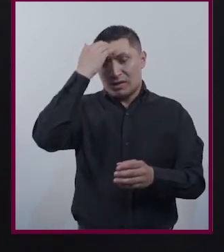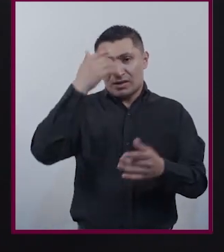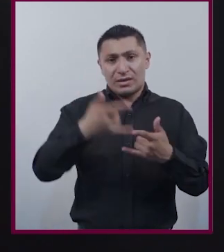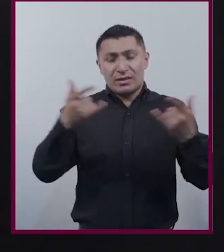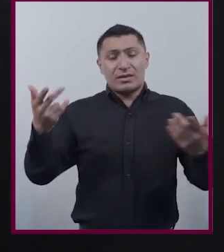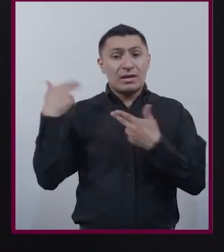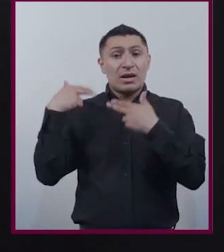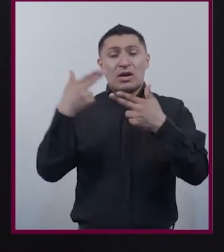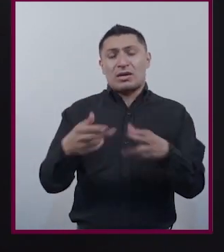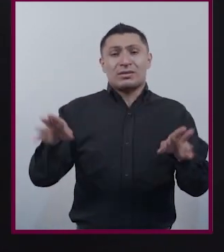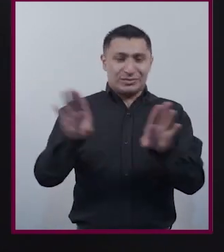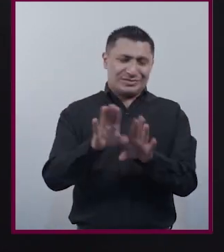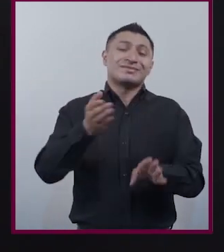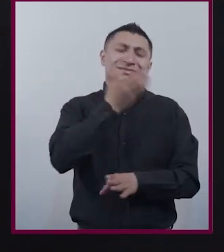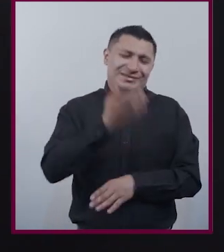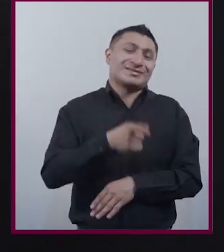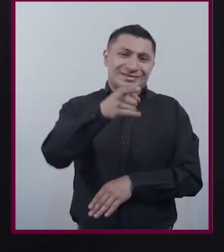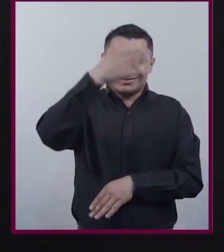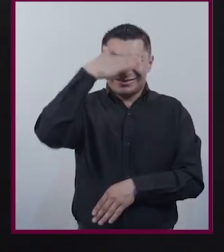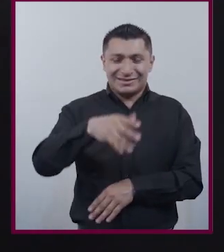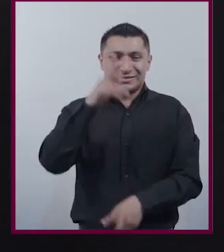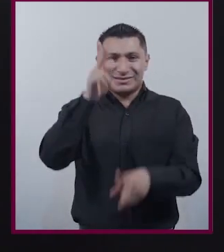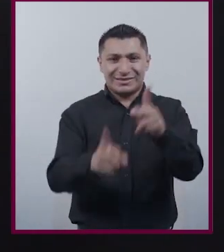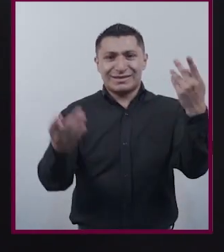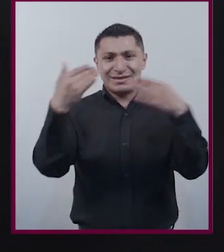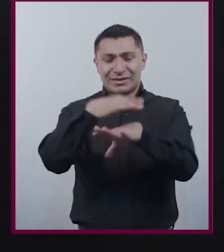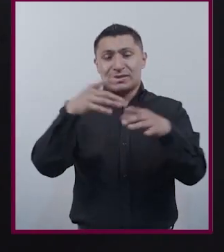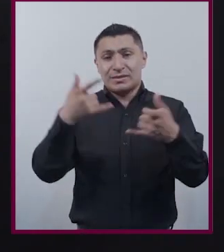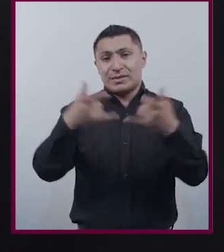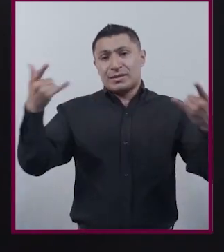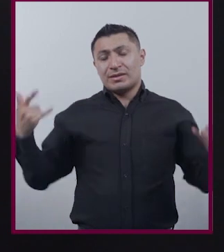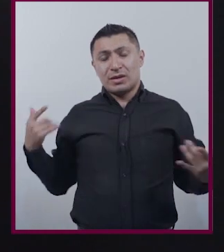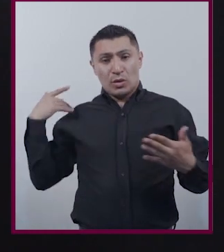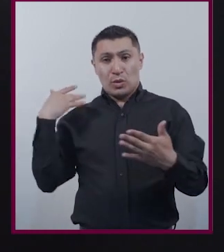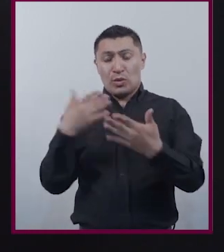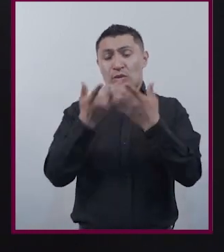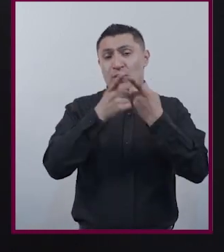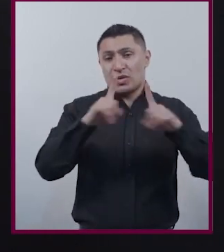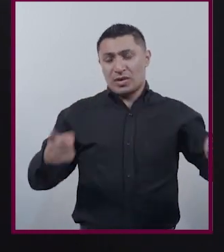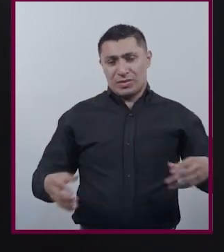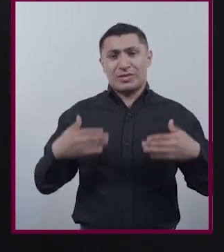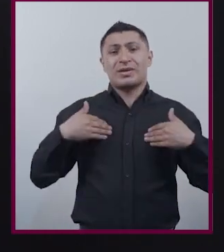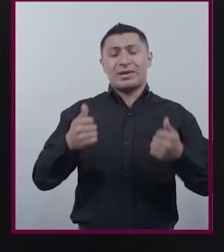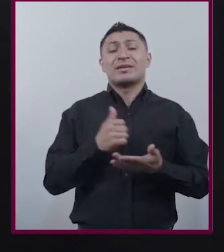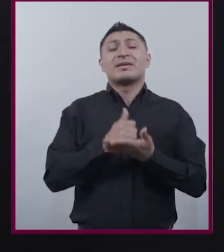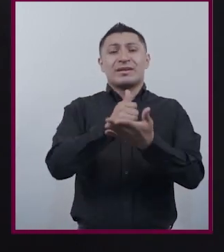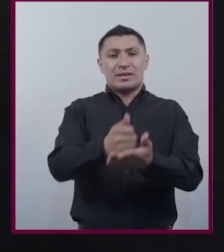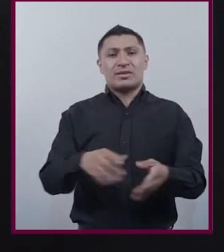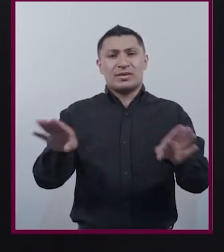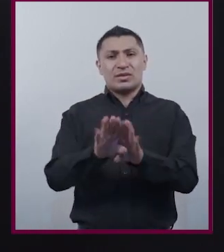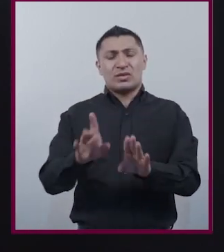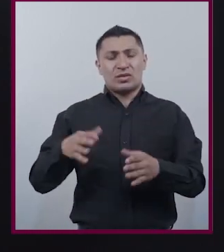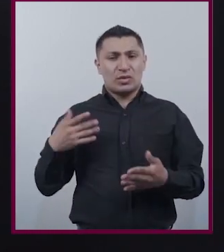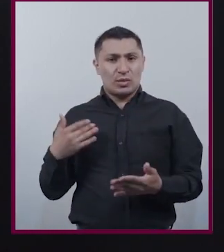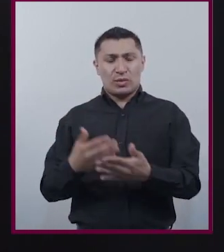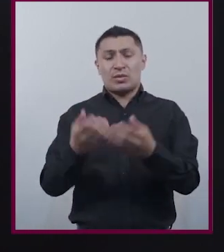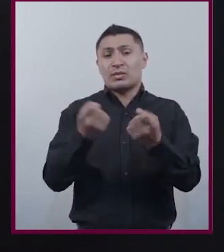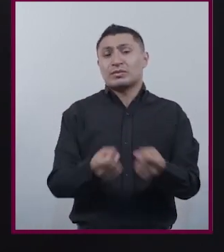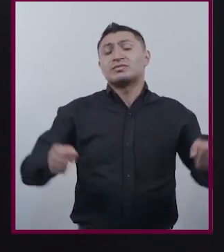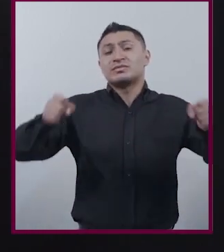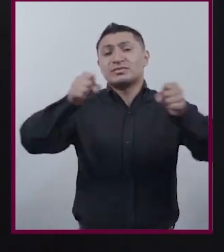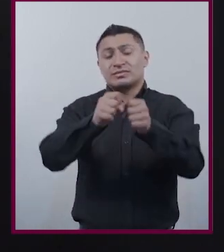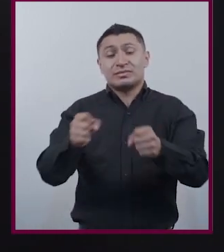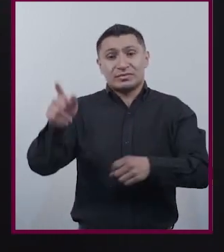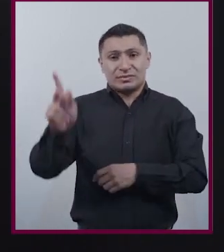histórica En el que Como de costumbre Hemos hablado De procesos históricos Que nos ayudan A comprender Cómo se ha ido Conformando Nuestra sociedad